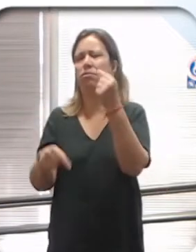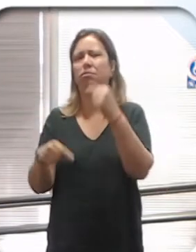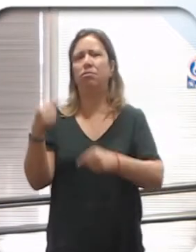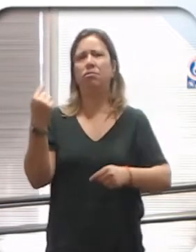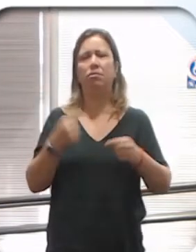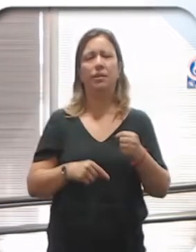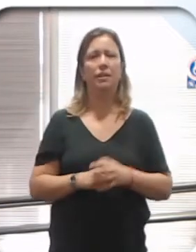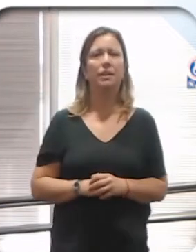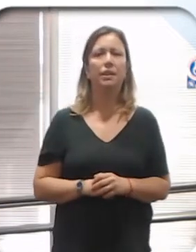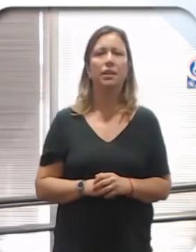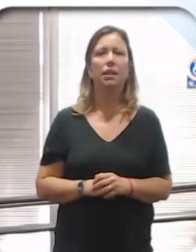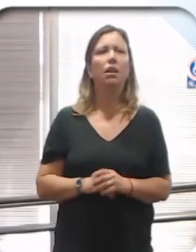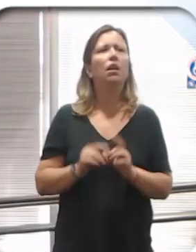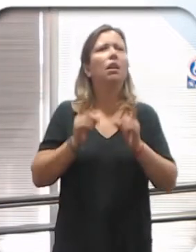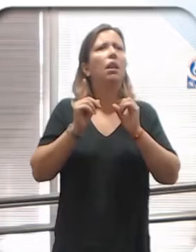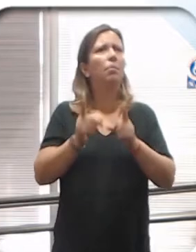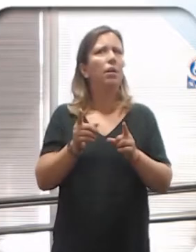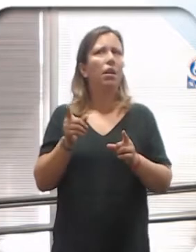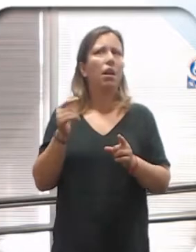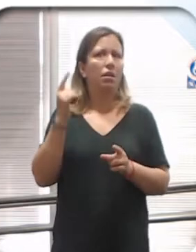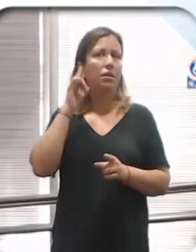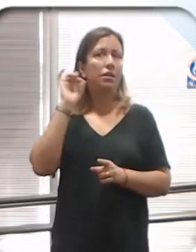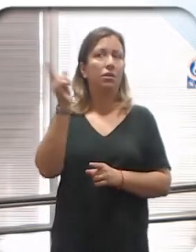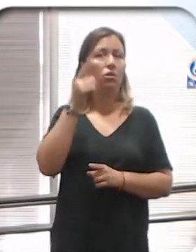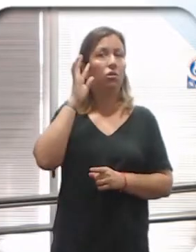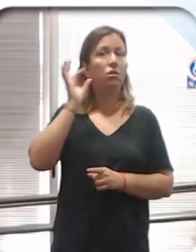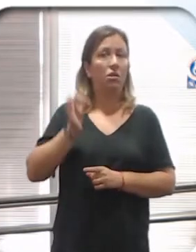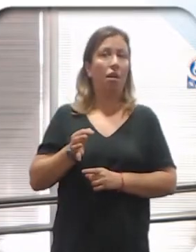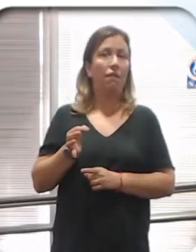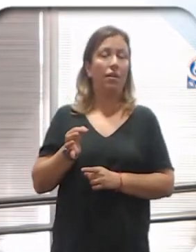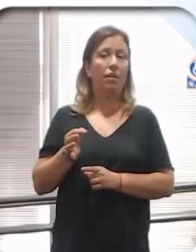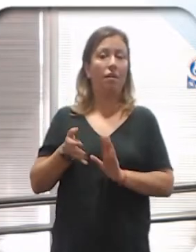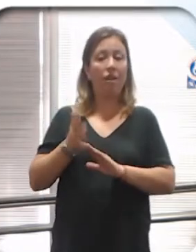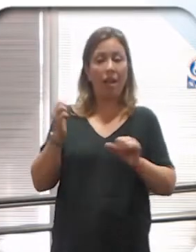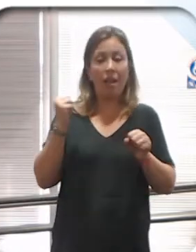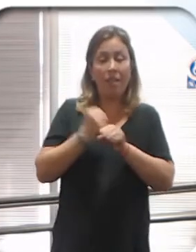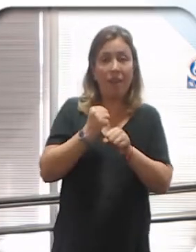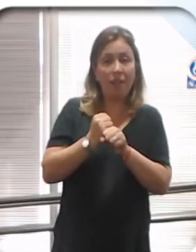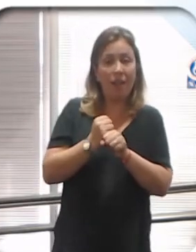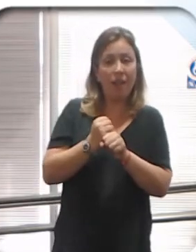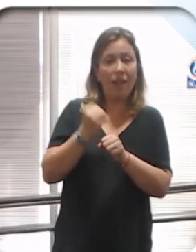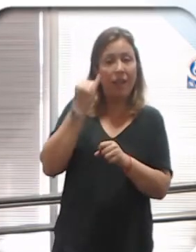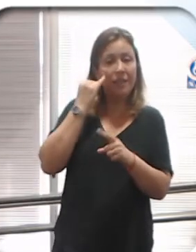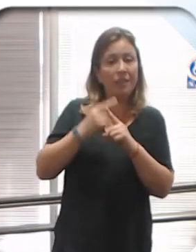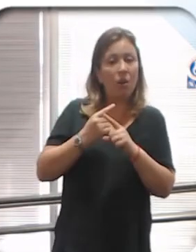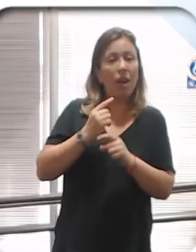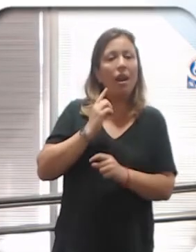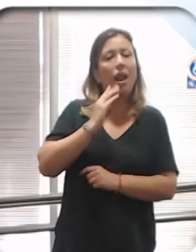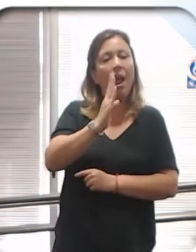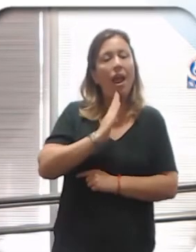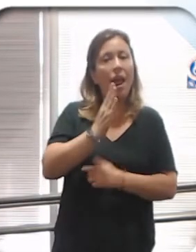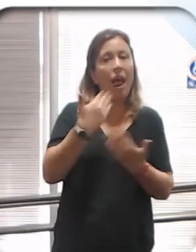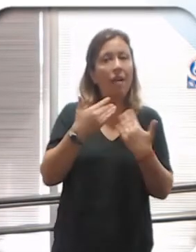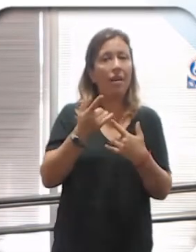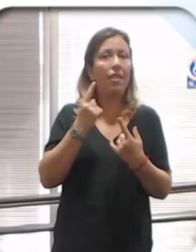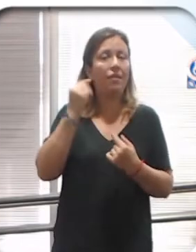ocurra y tenemos que tenerlas presentes al momento de trabajar la sexualidad de esas personas.